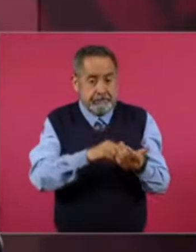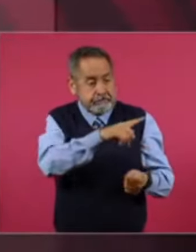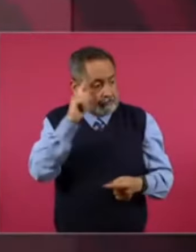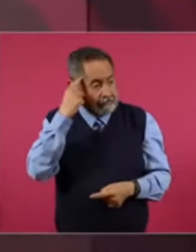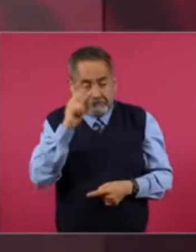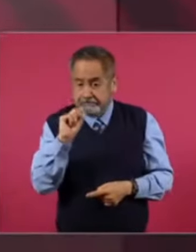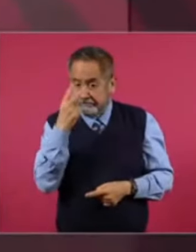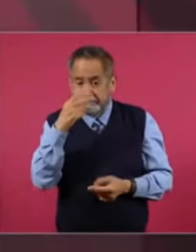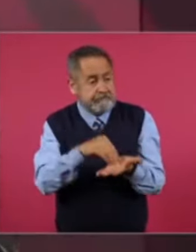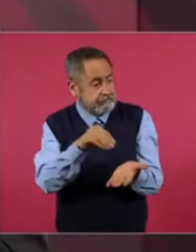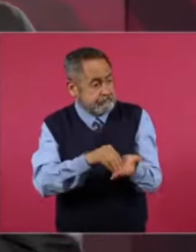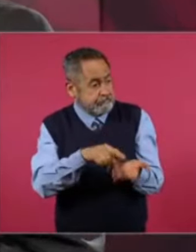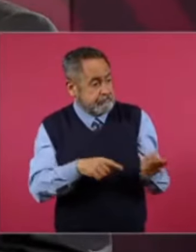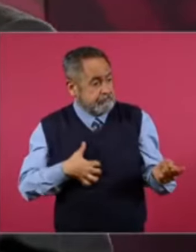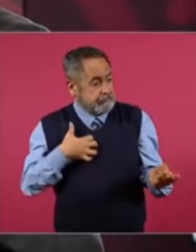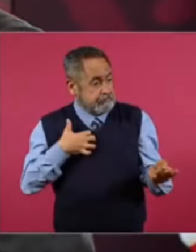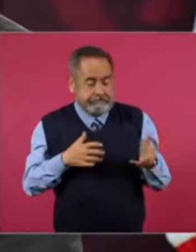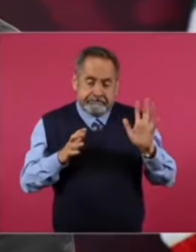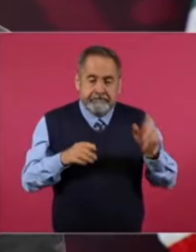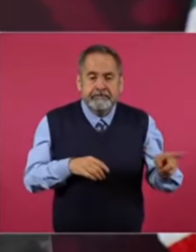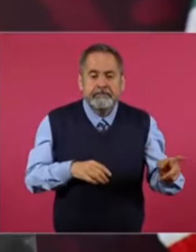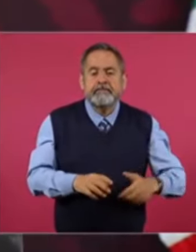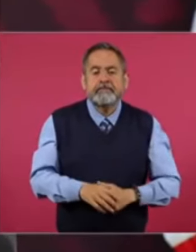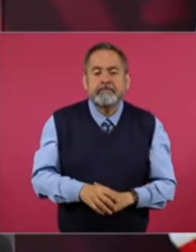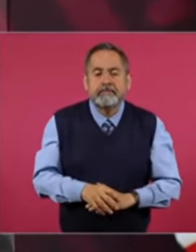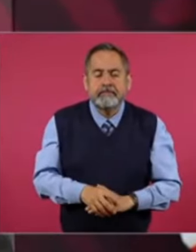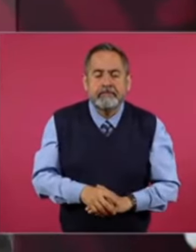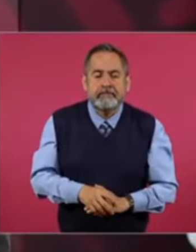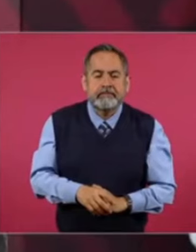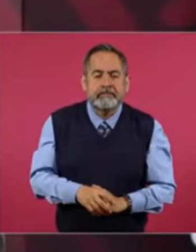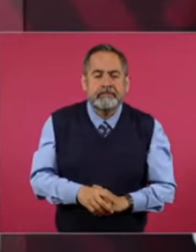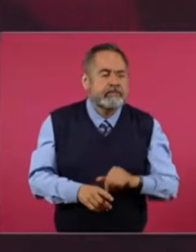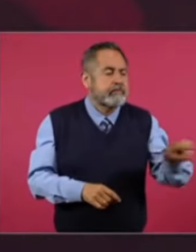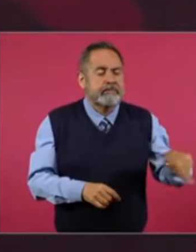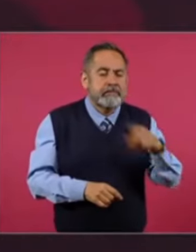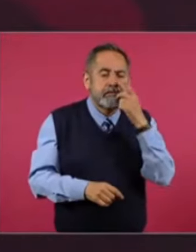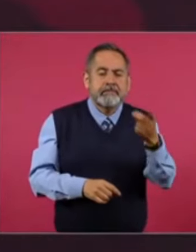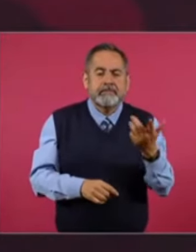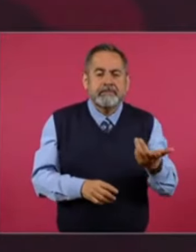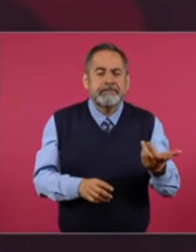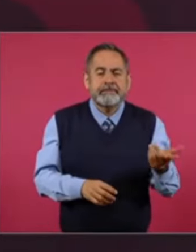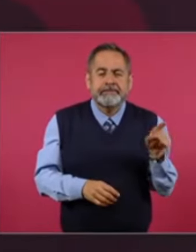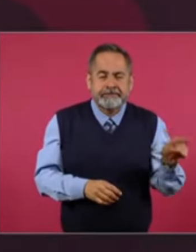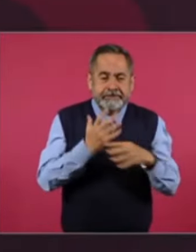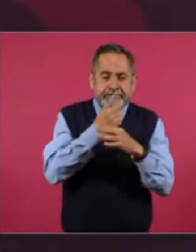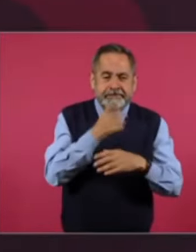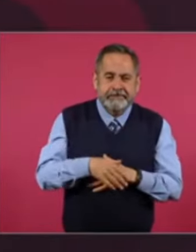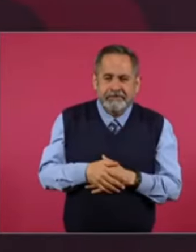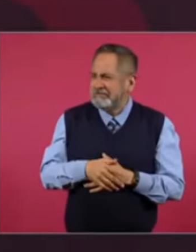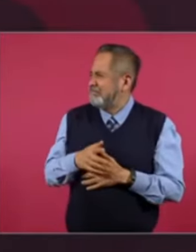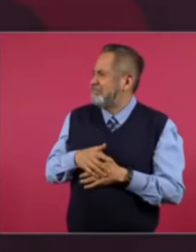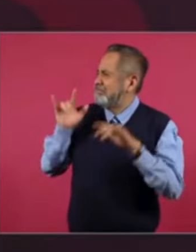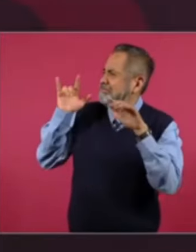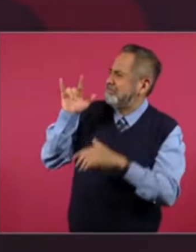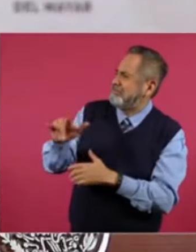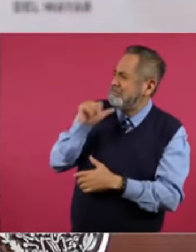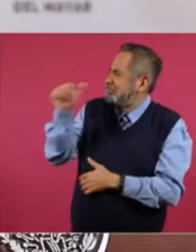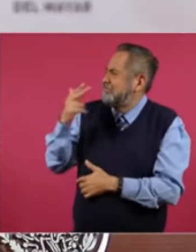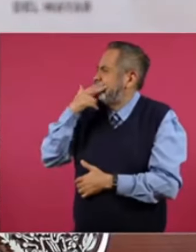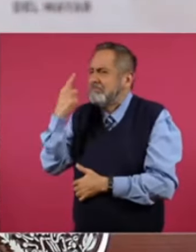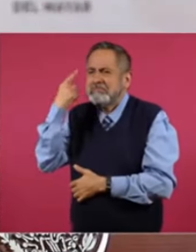El coraje. Este. Decían que. No se paraban ni las moscas.